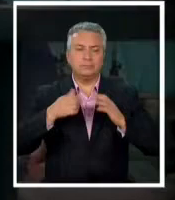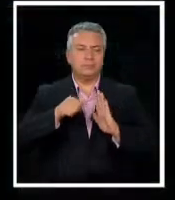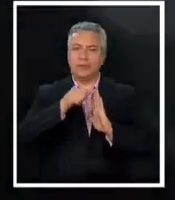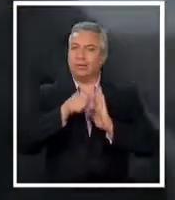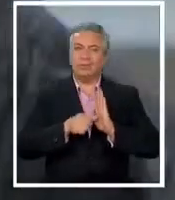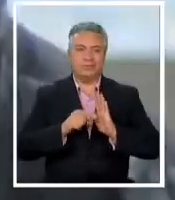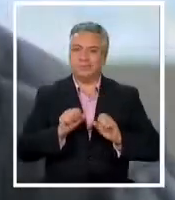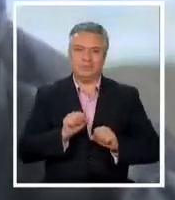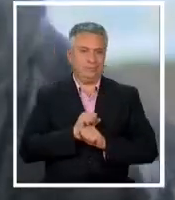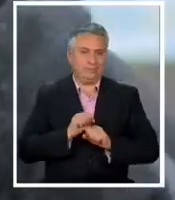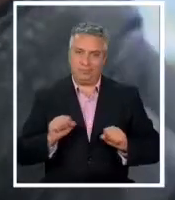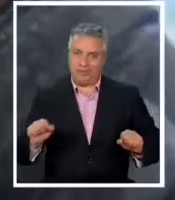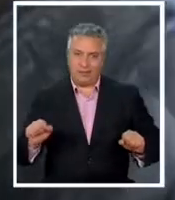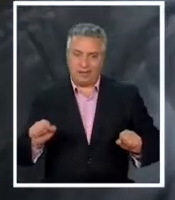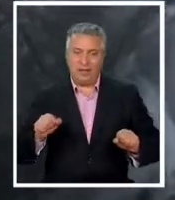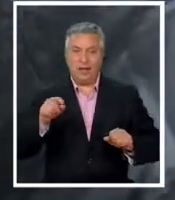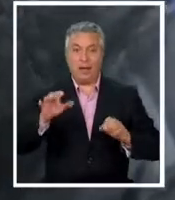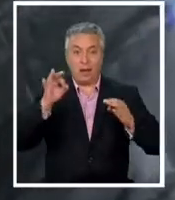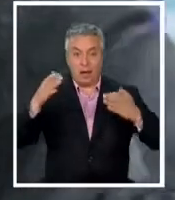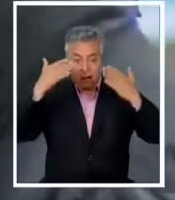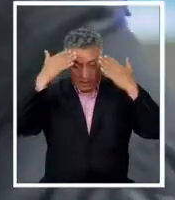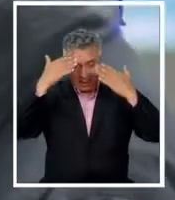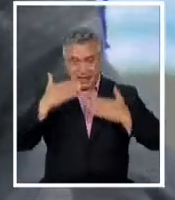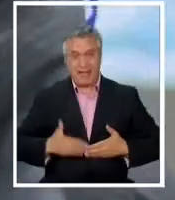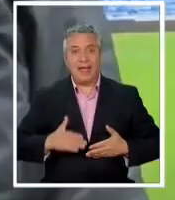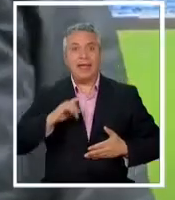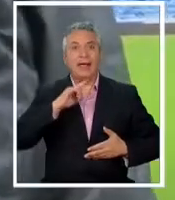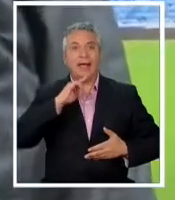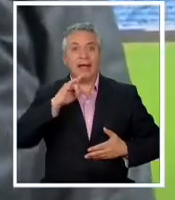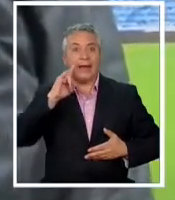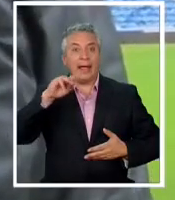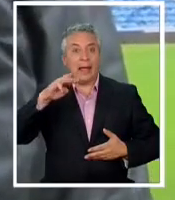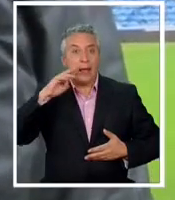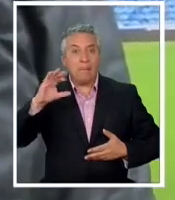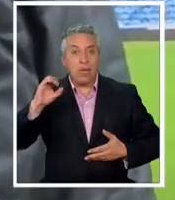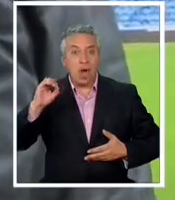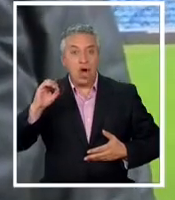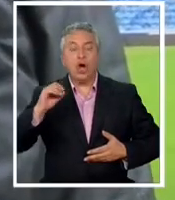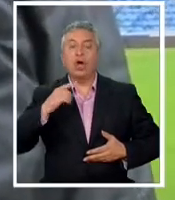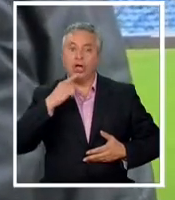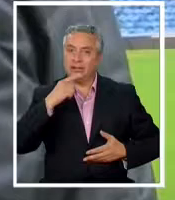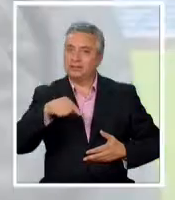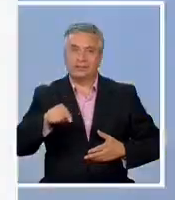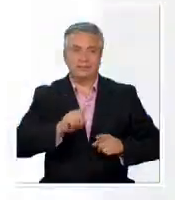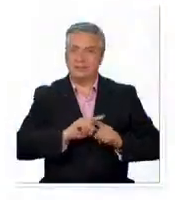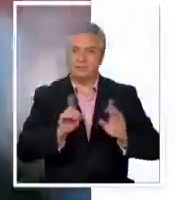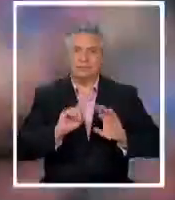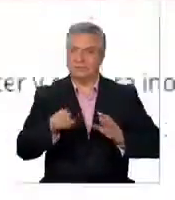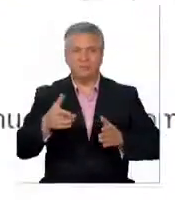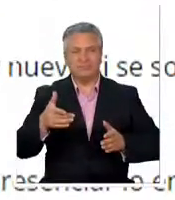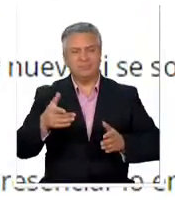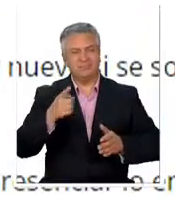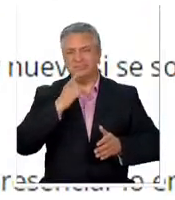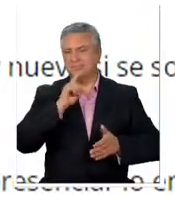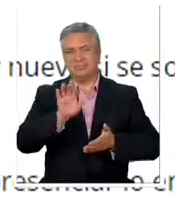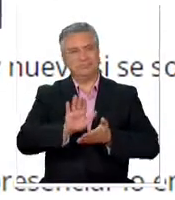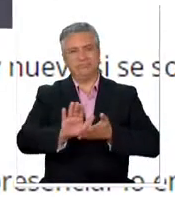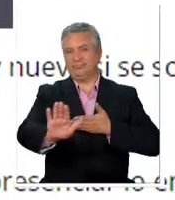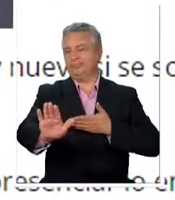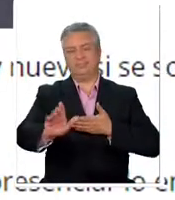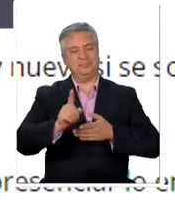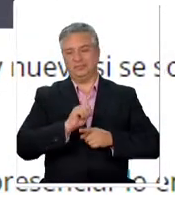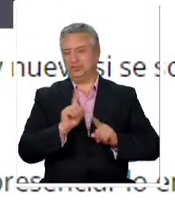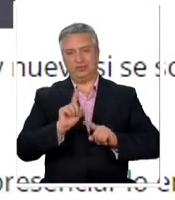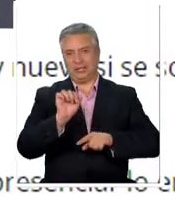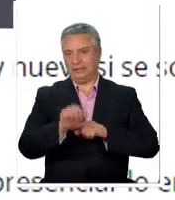el tratamiento de quimioterapia fue una opción que rápidamente Gorman rechazó la palabra inoperable me golpeó